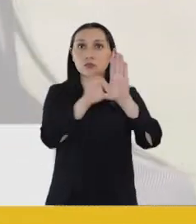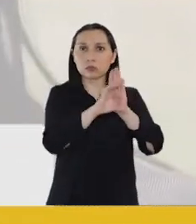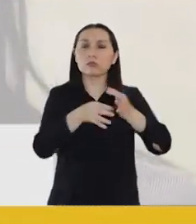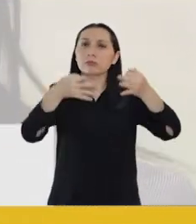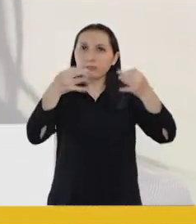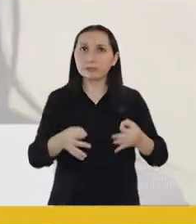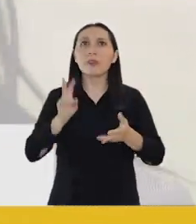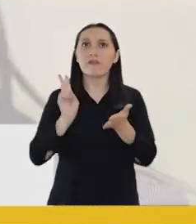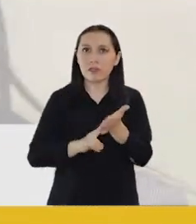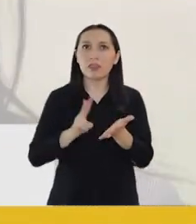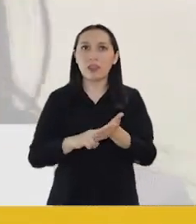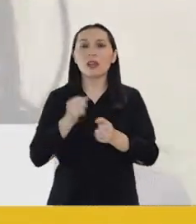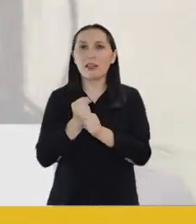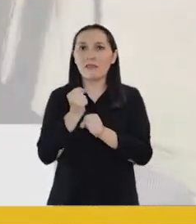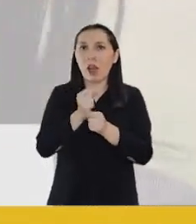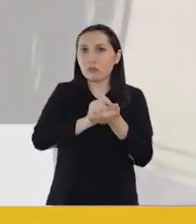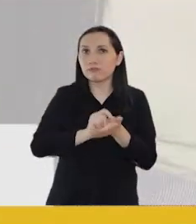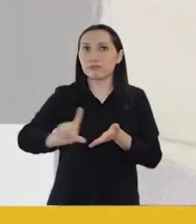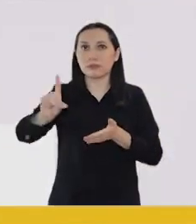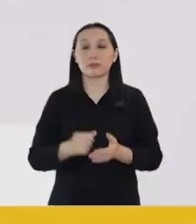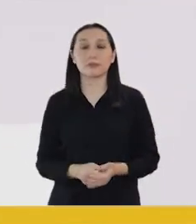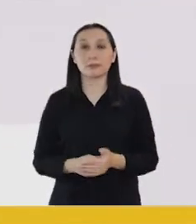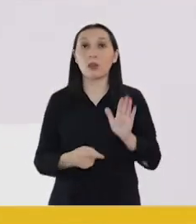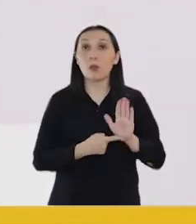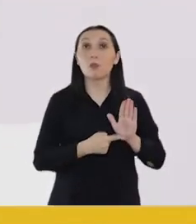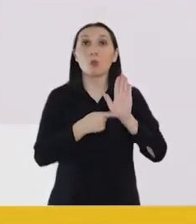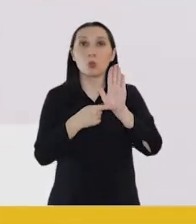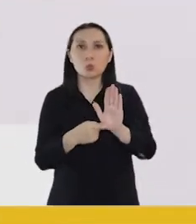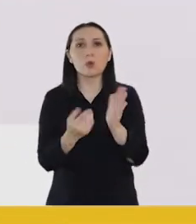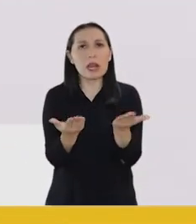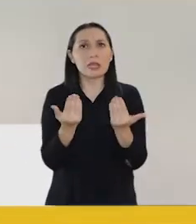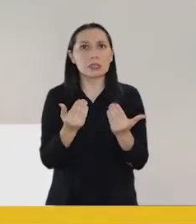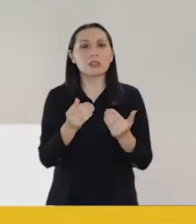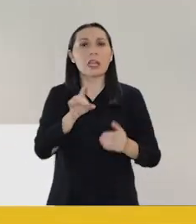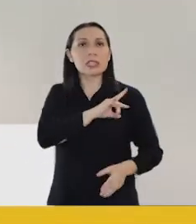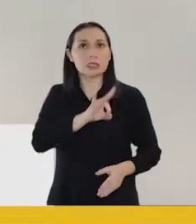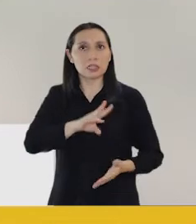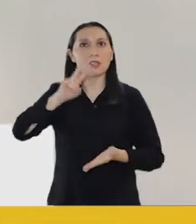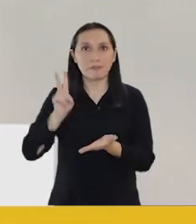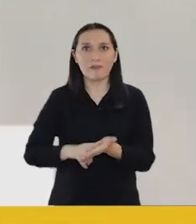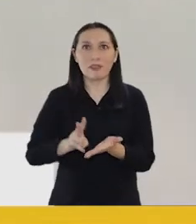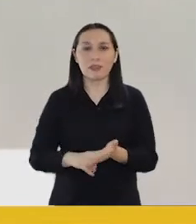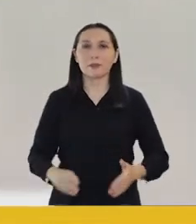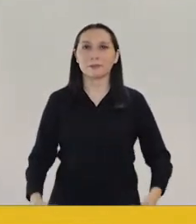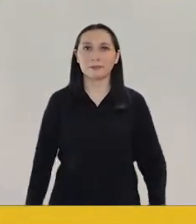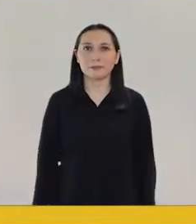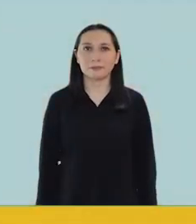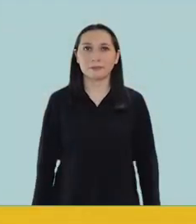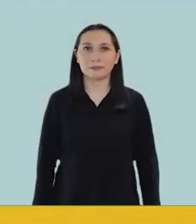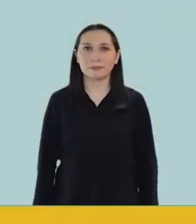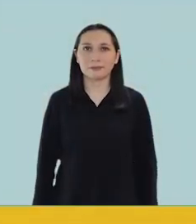constituyentes mecanismos reales de trabajo y emprendimiento. Y mostrarles las necesidades del Chile real.